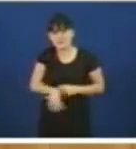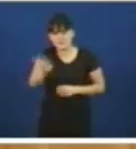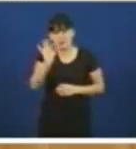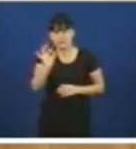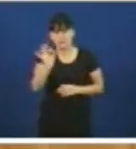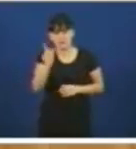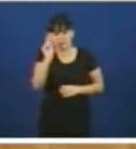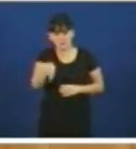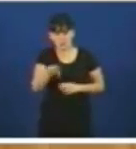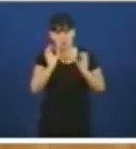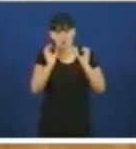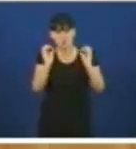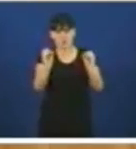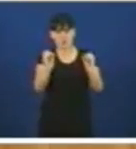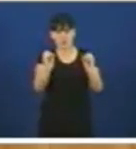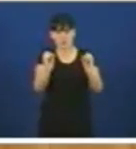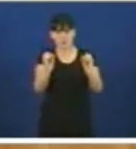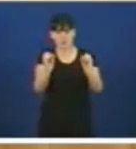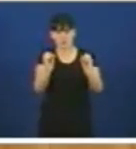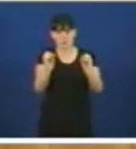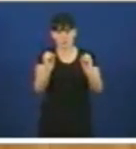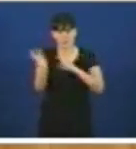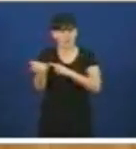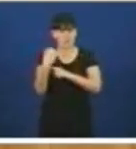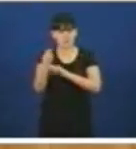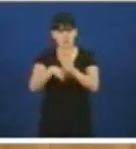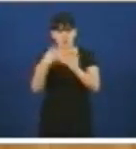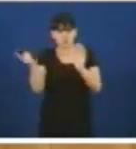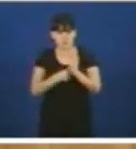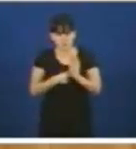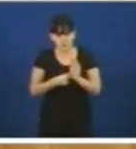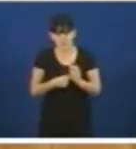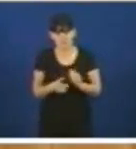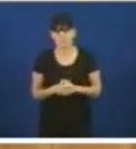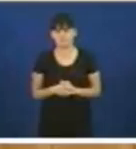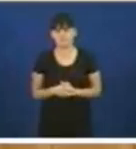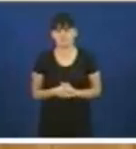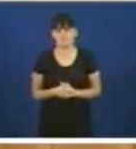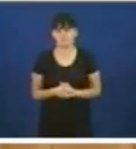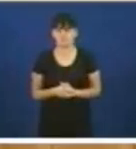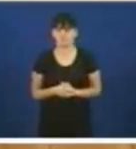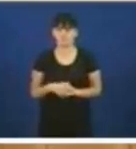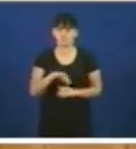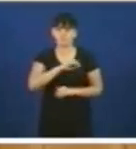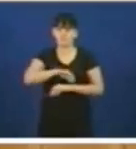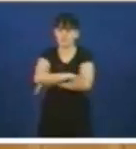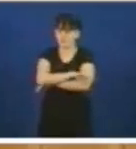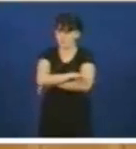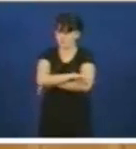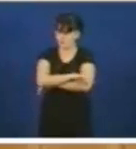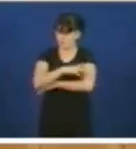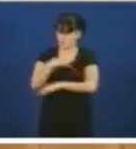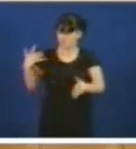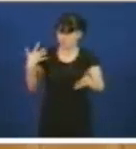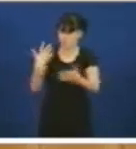cero total recibir recibenos caso ningún mire vostede vai conseguir unha cosa que non pasou nos últimos 20 e pico anos en